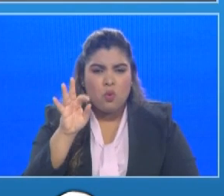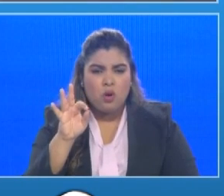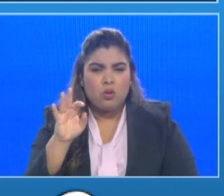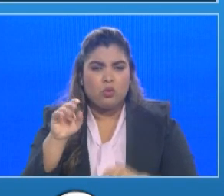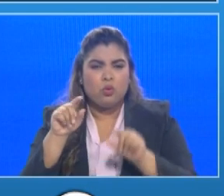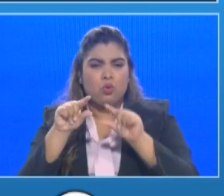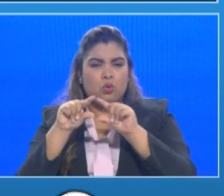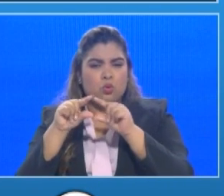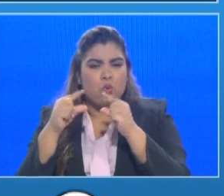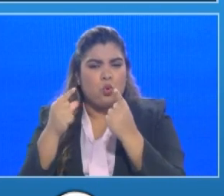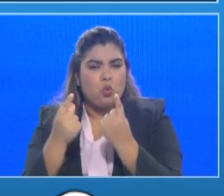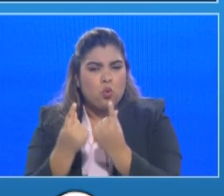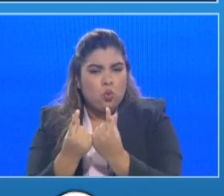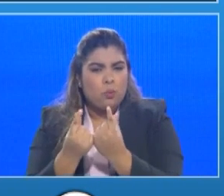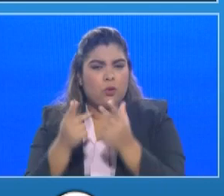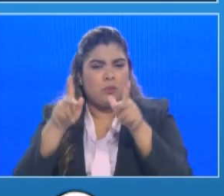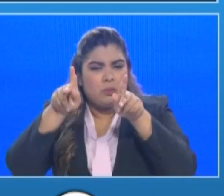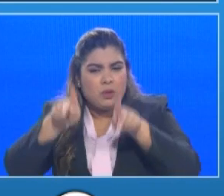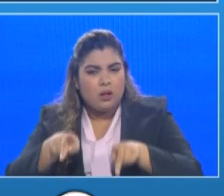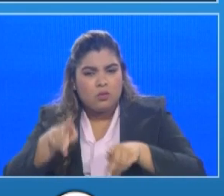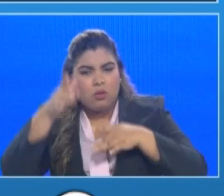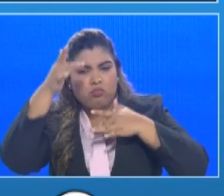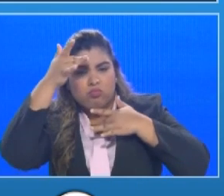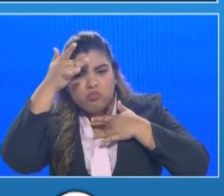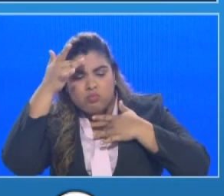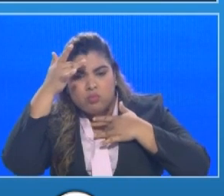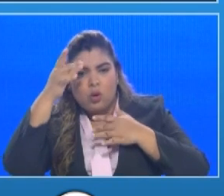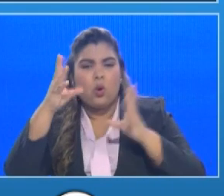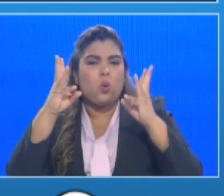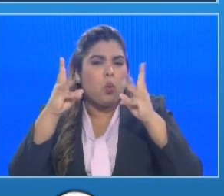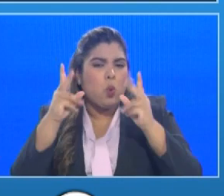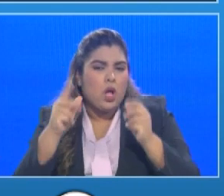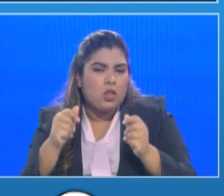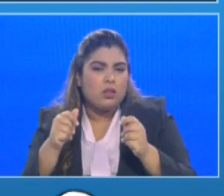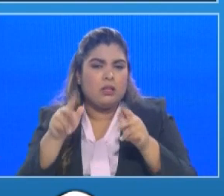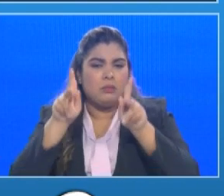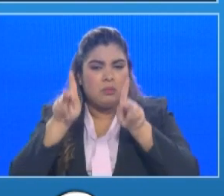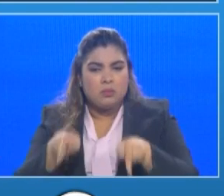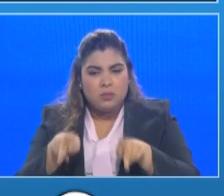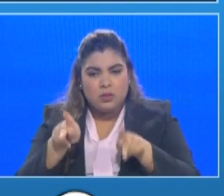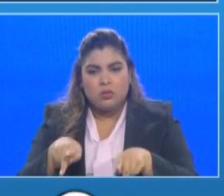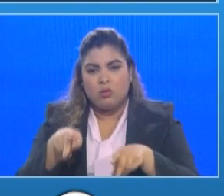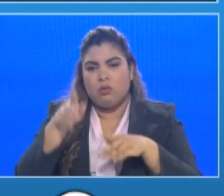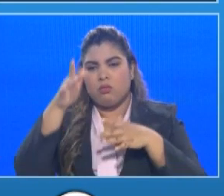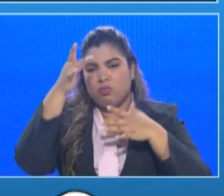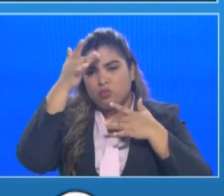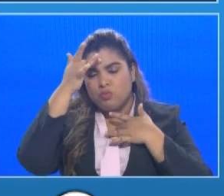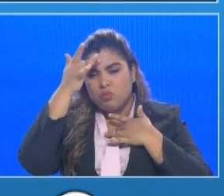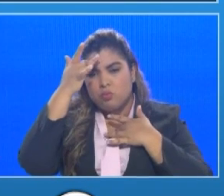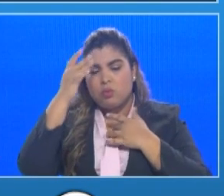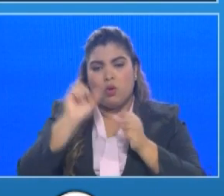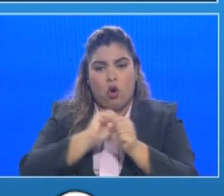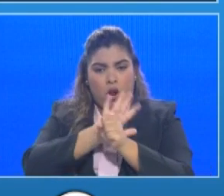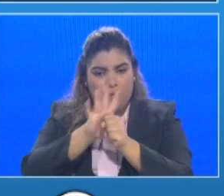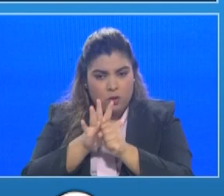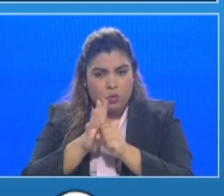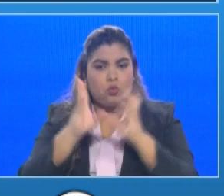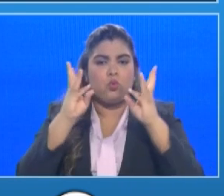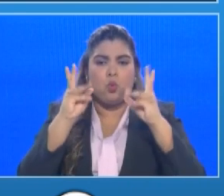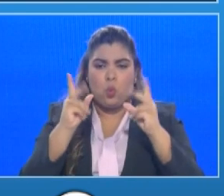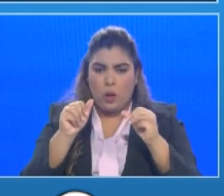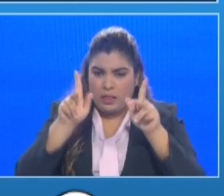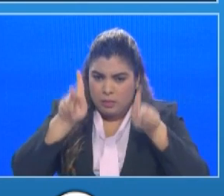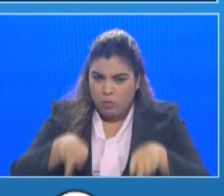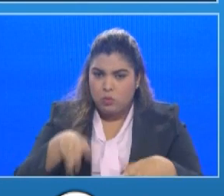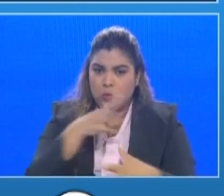del Beckham ¿Cuál ha sido el estatus de los pacientes? ¿Cuántos ya se recuperaron? ¿Si hubo defunciones ¿Cuántos? ¿Y